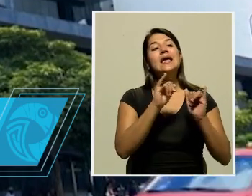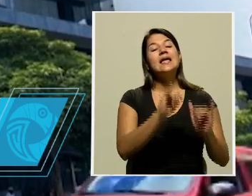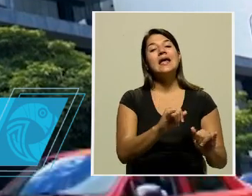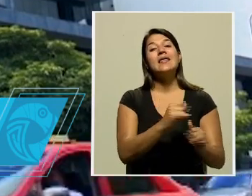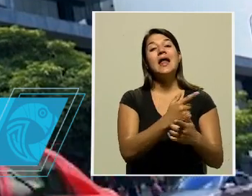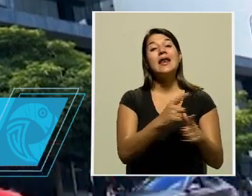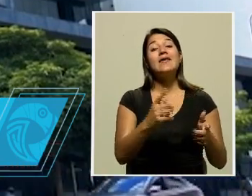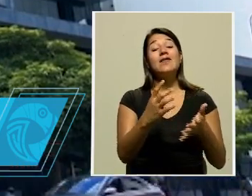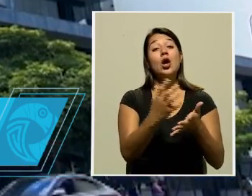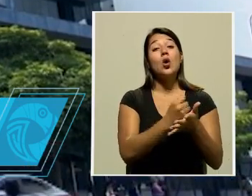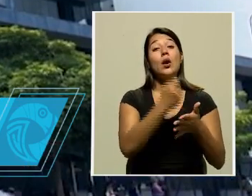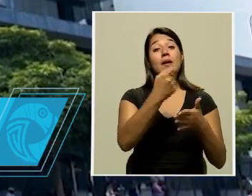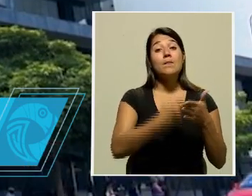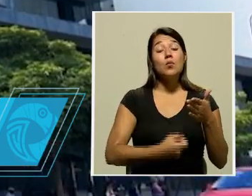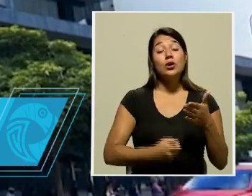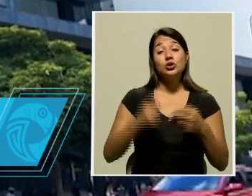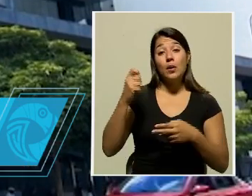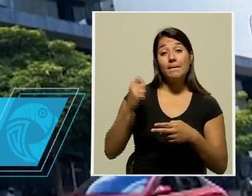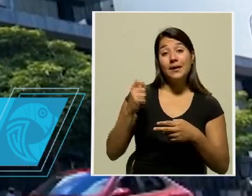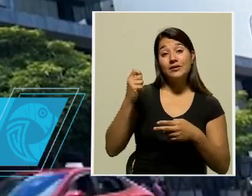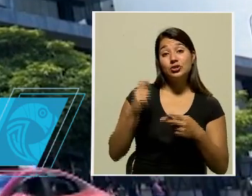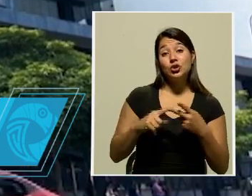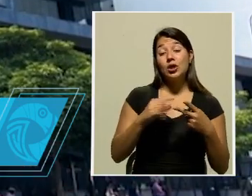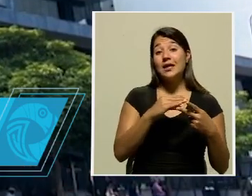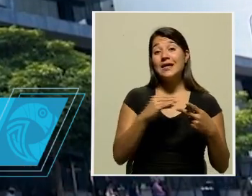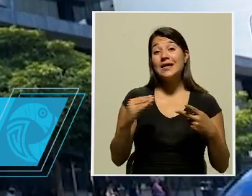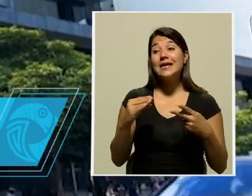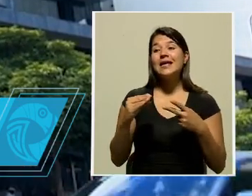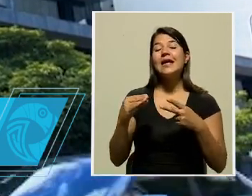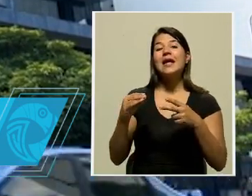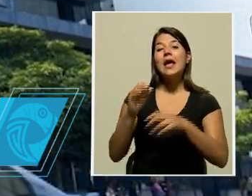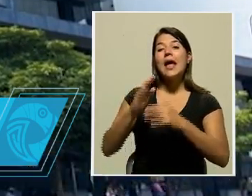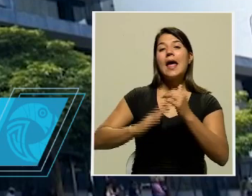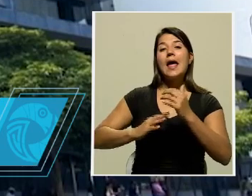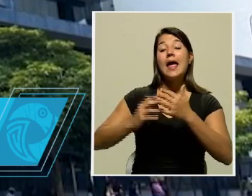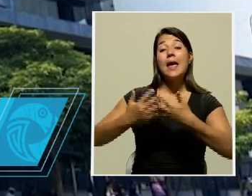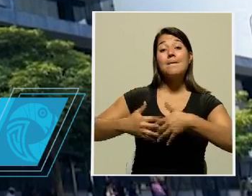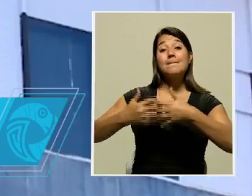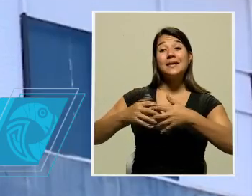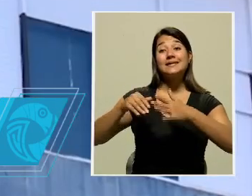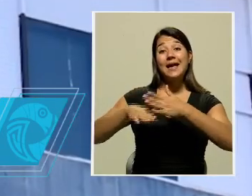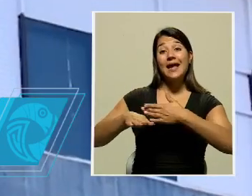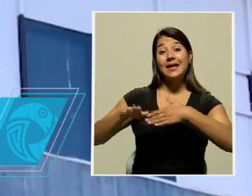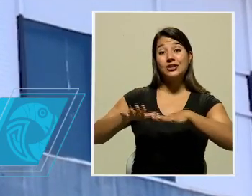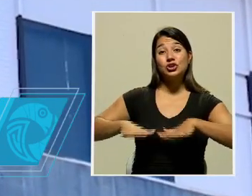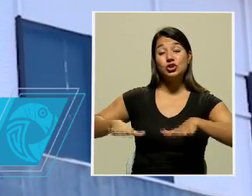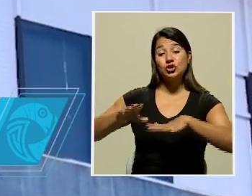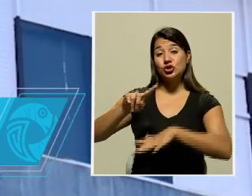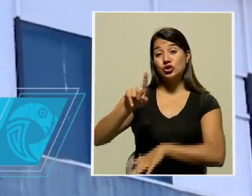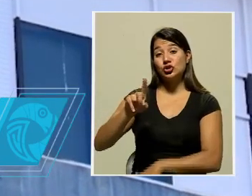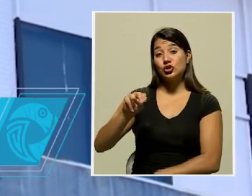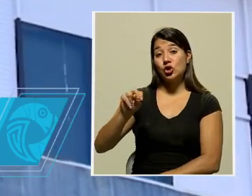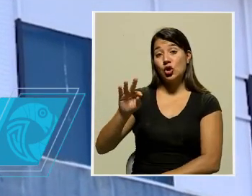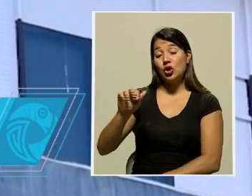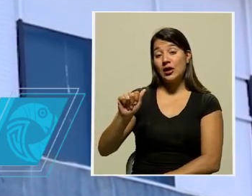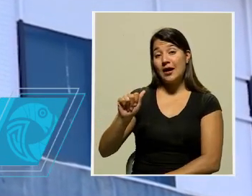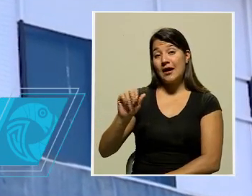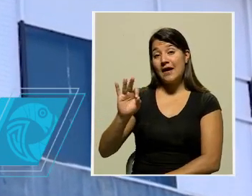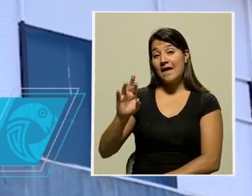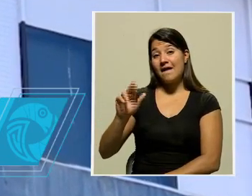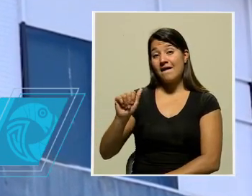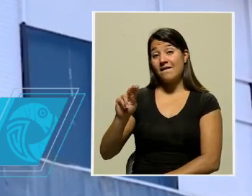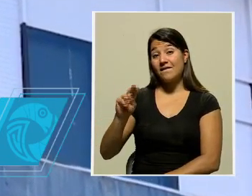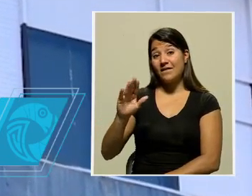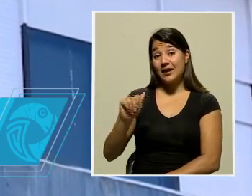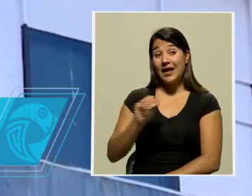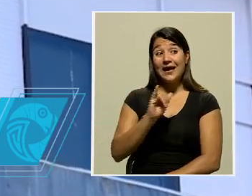las exoneraciones para las empresas en régimen de zona franca. Según el ministro de Hacienda, Elian Villegas, este proyecto de ley generará